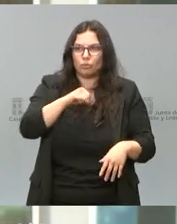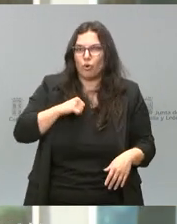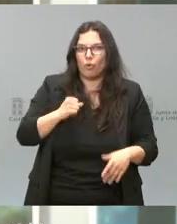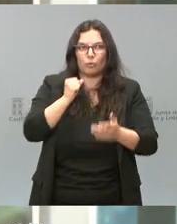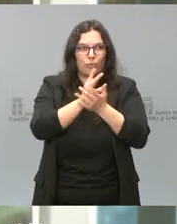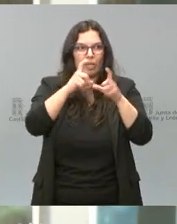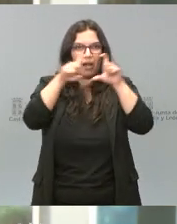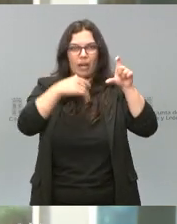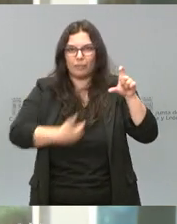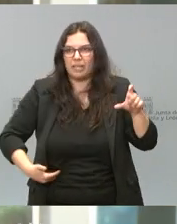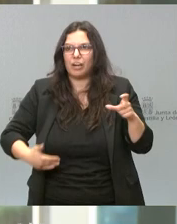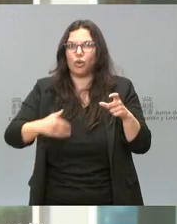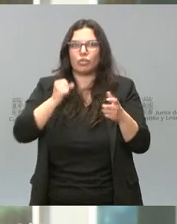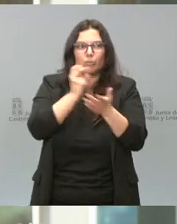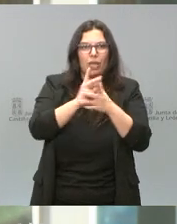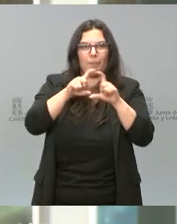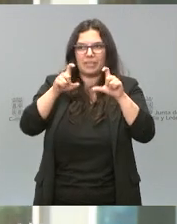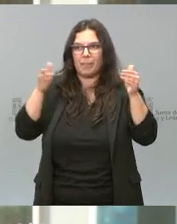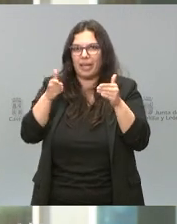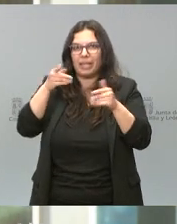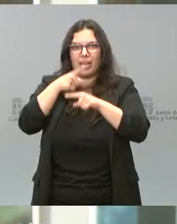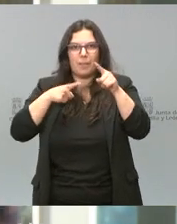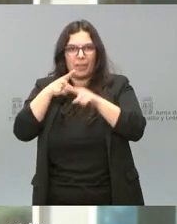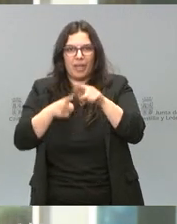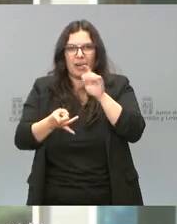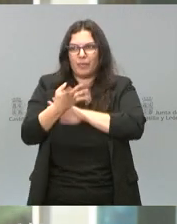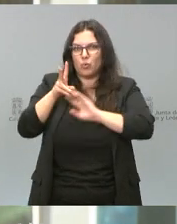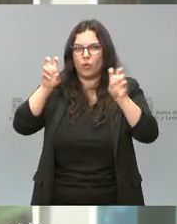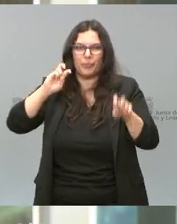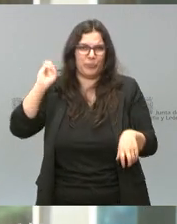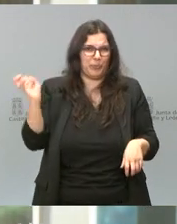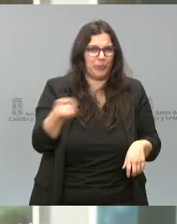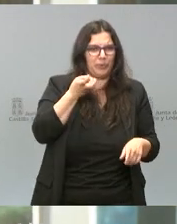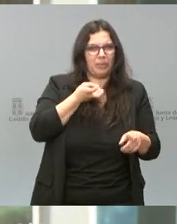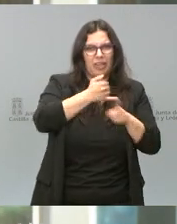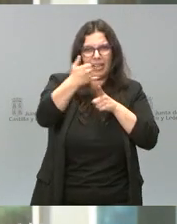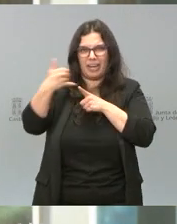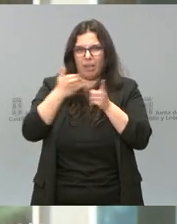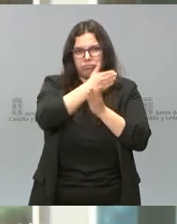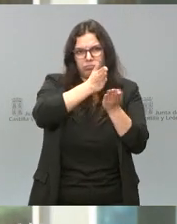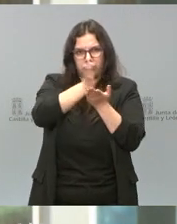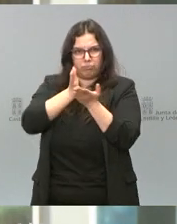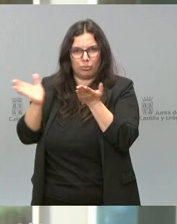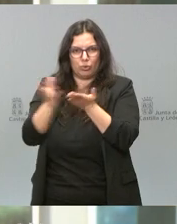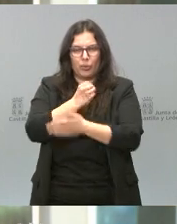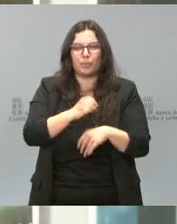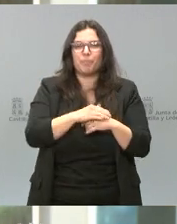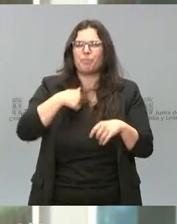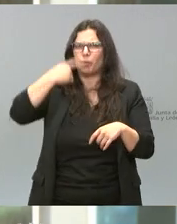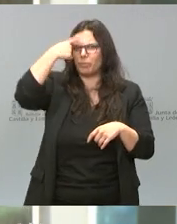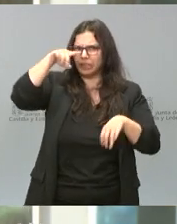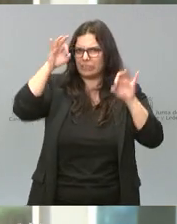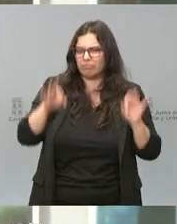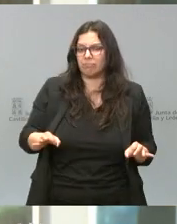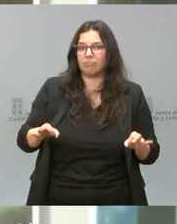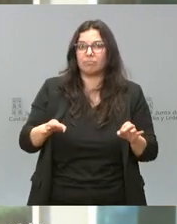por los empresarios, por las pymes, por las midcas a las que van dirigidas todas estas líneas de financiación. Estoy convencido de